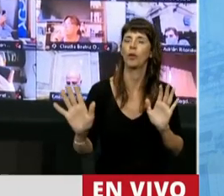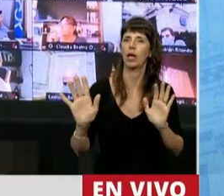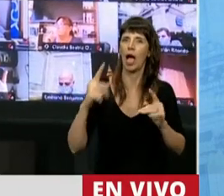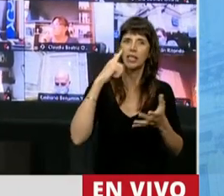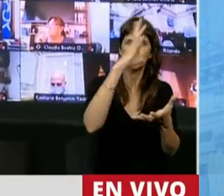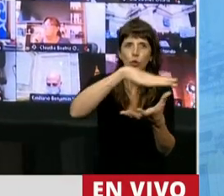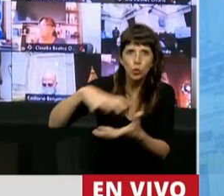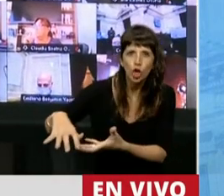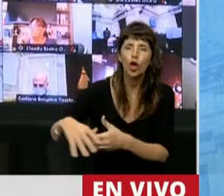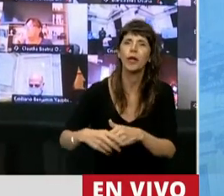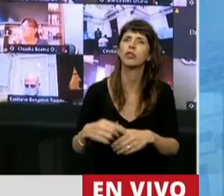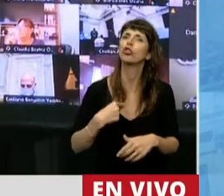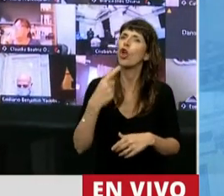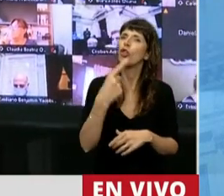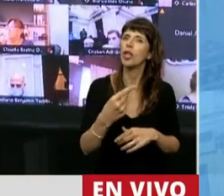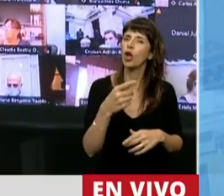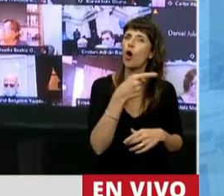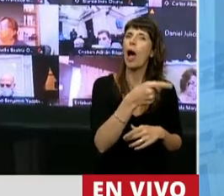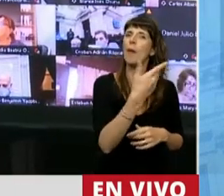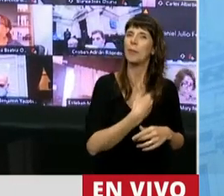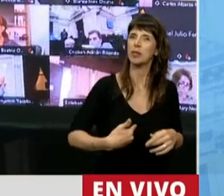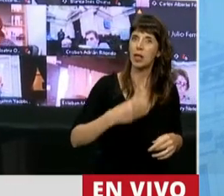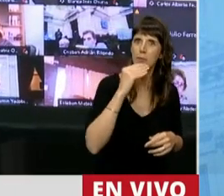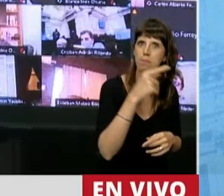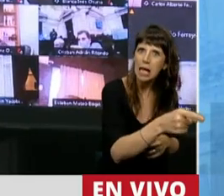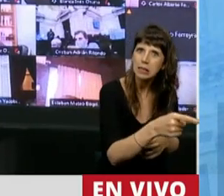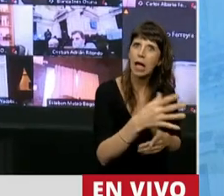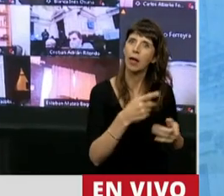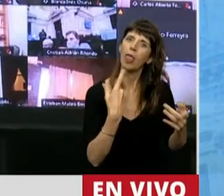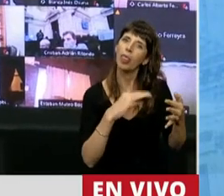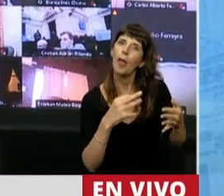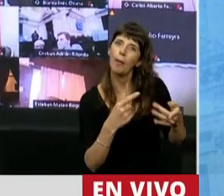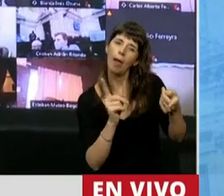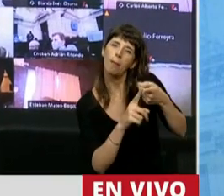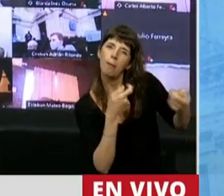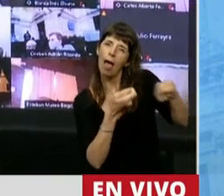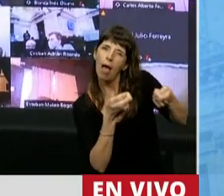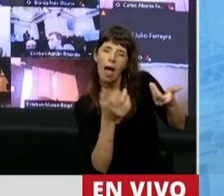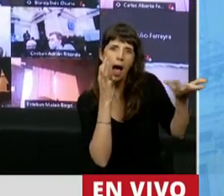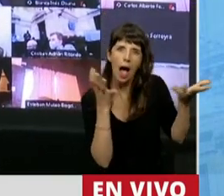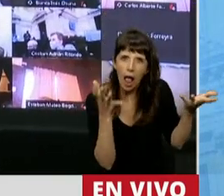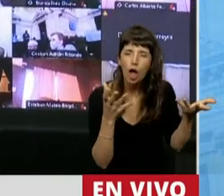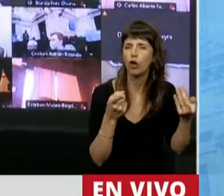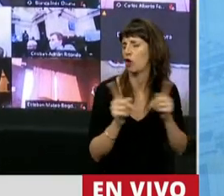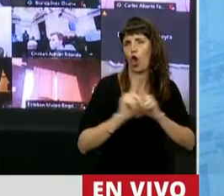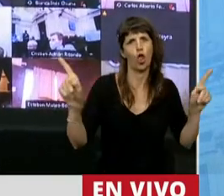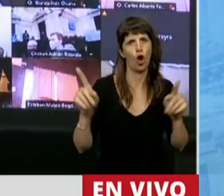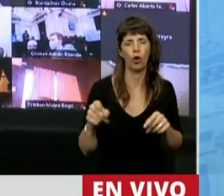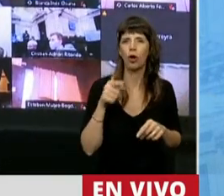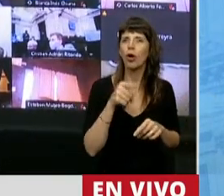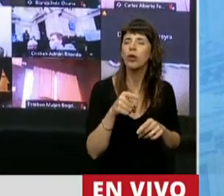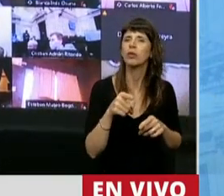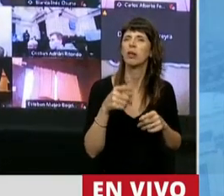Presidente de la Cámara que no tenemos que negociar con él esta obligación constitucional de